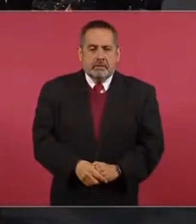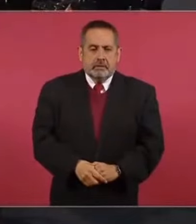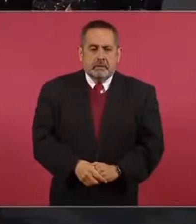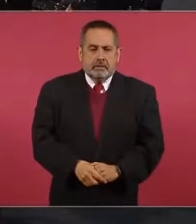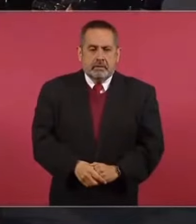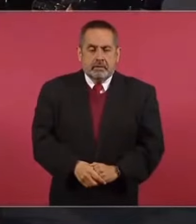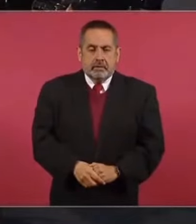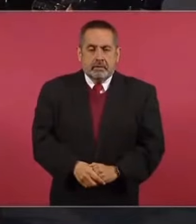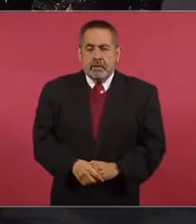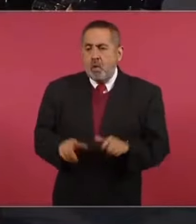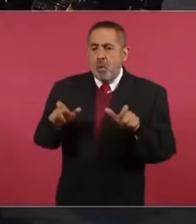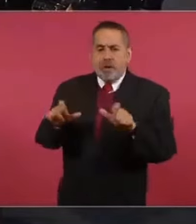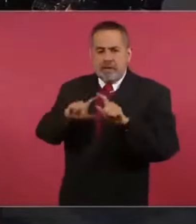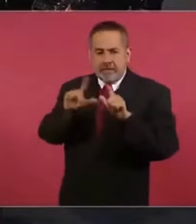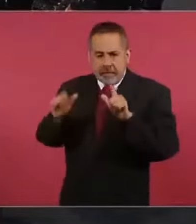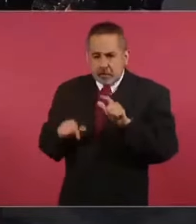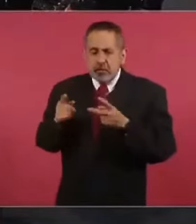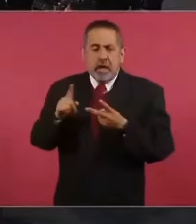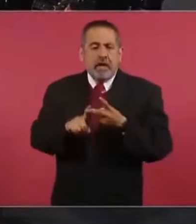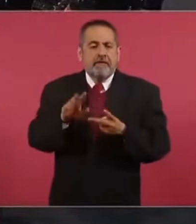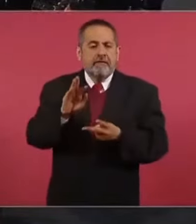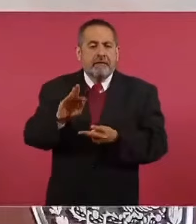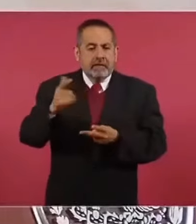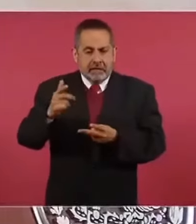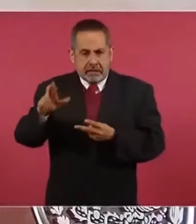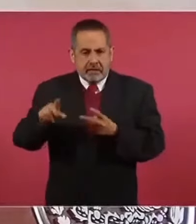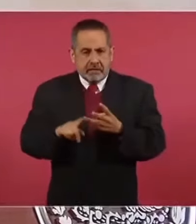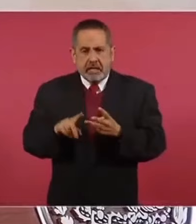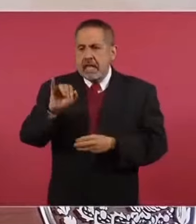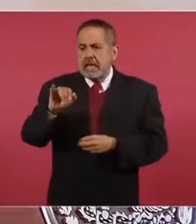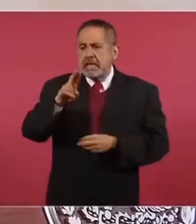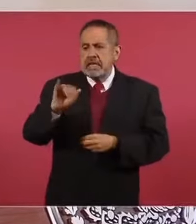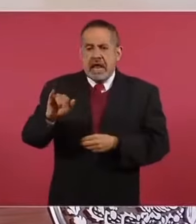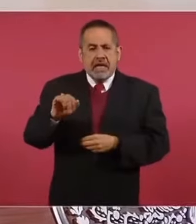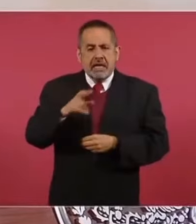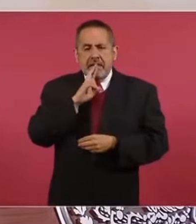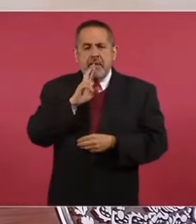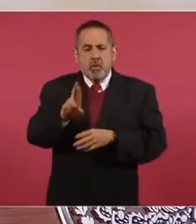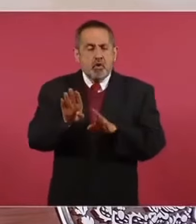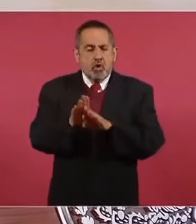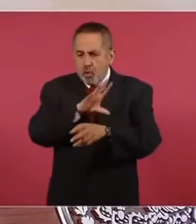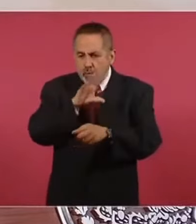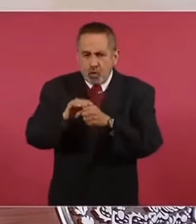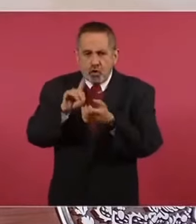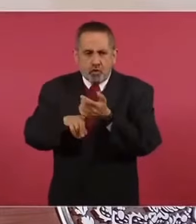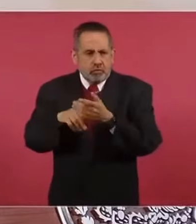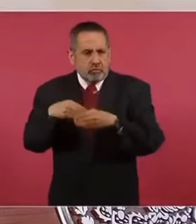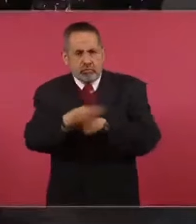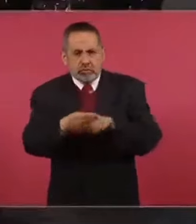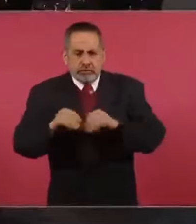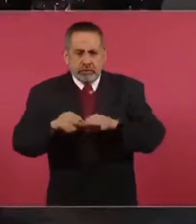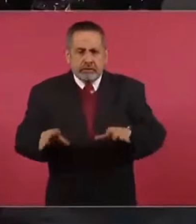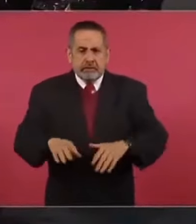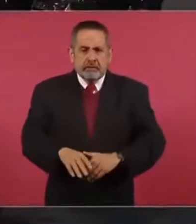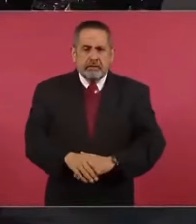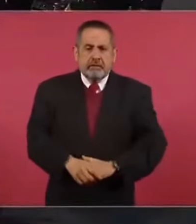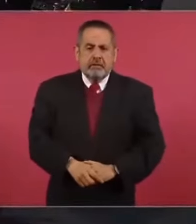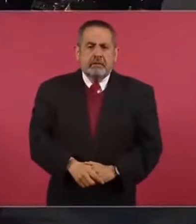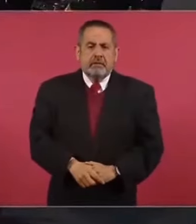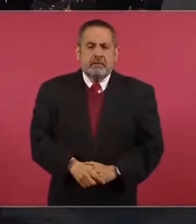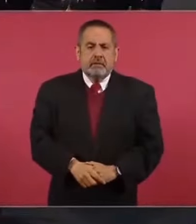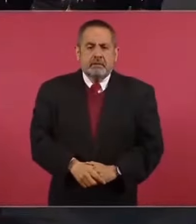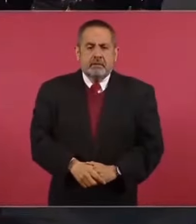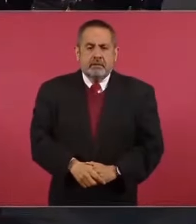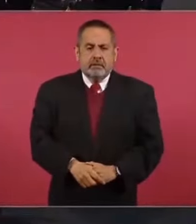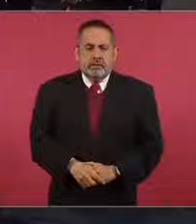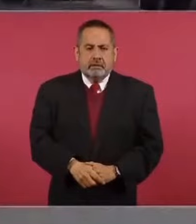La Guardia Nacional se va a presentar ante la Fiscalía General y el INAI va a dar un reporte de acuerdo al informe que se va a dar. ¿Hay unos escaneados de